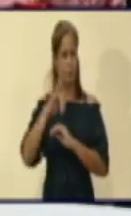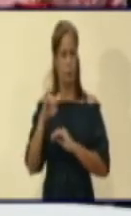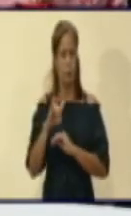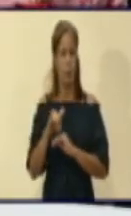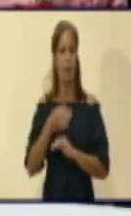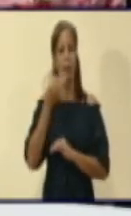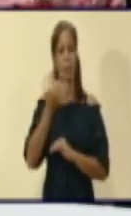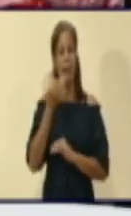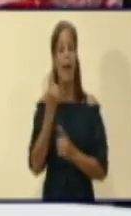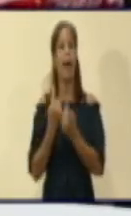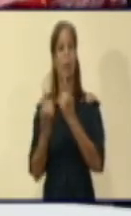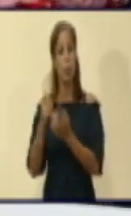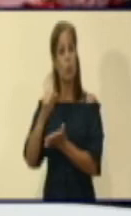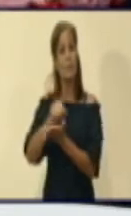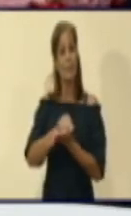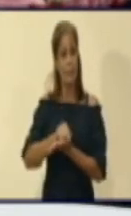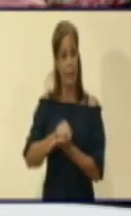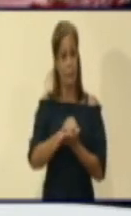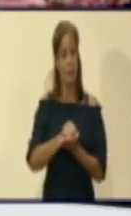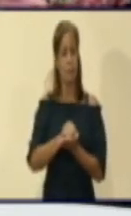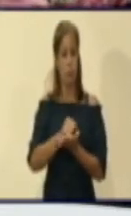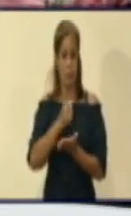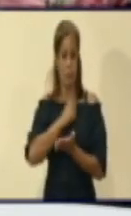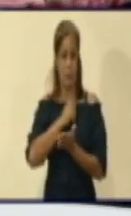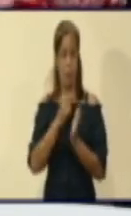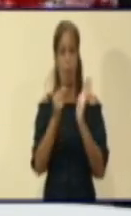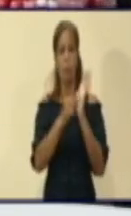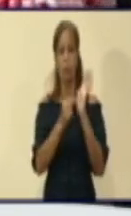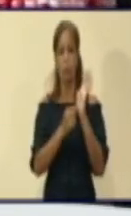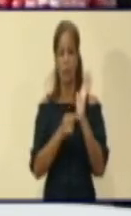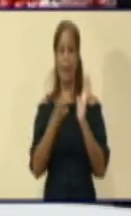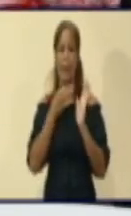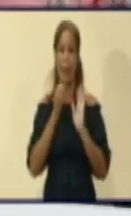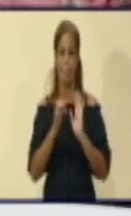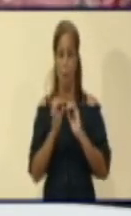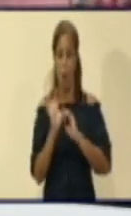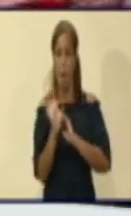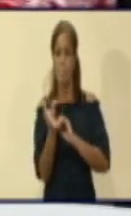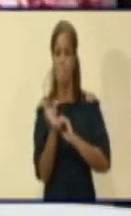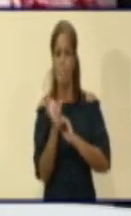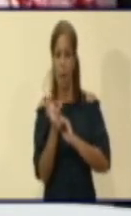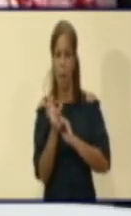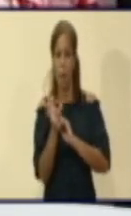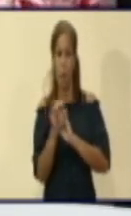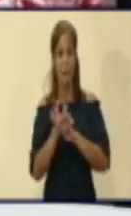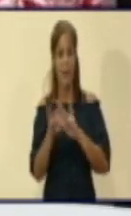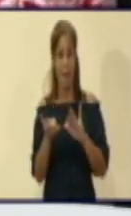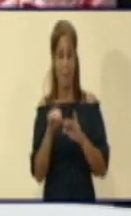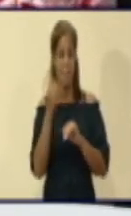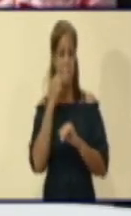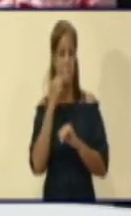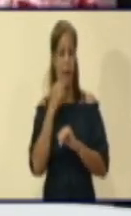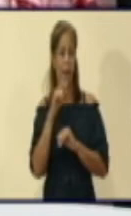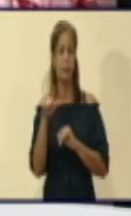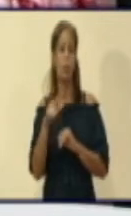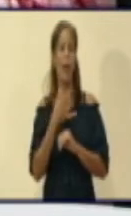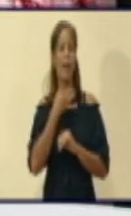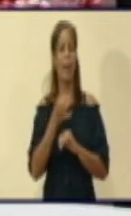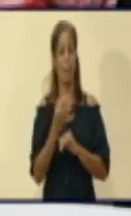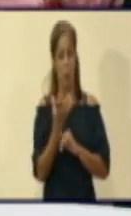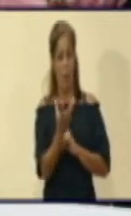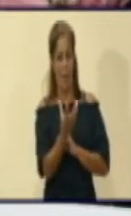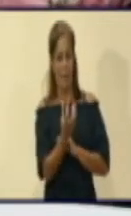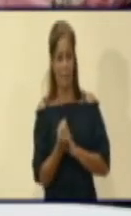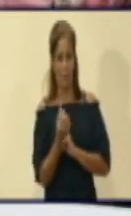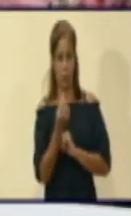hay algunos servicios que quisiéramos puntualizar, por ejemplo, los bancos solo van a prestar servicios relacionados con el depósito y extracción de efectivos, la